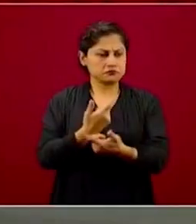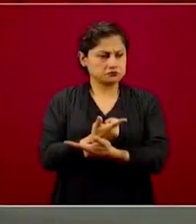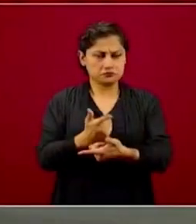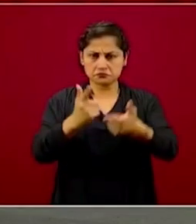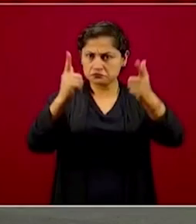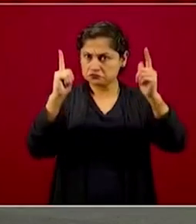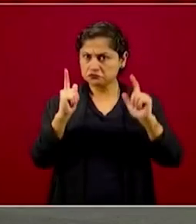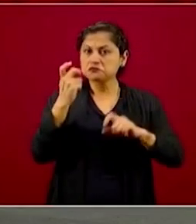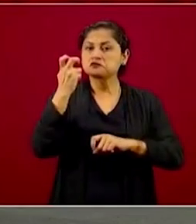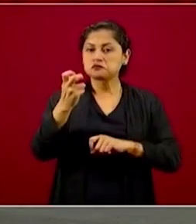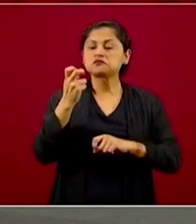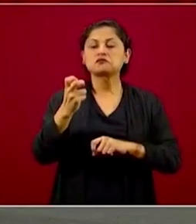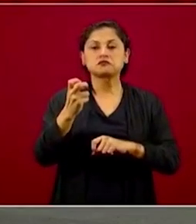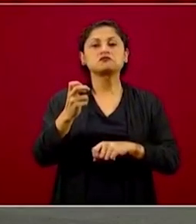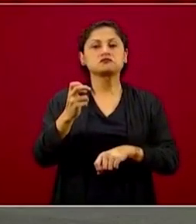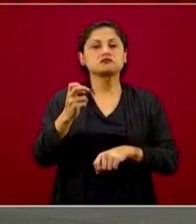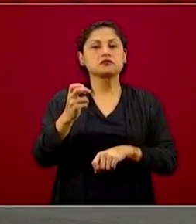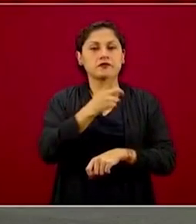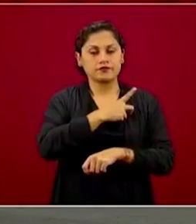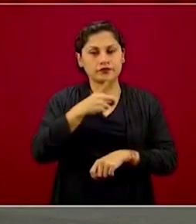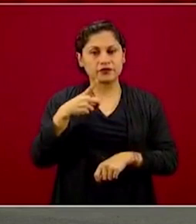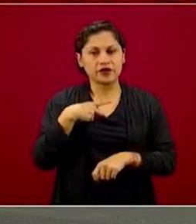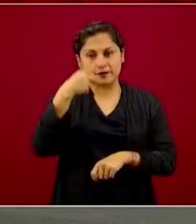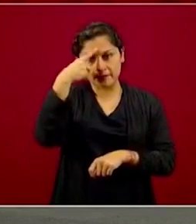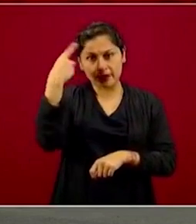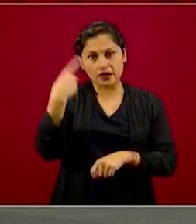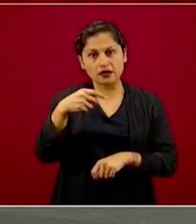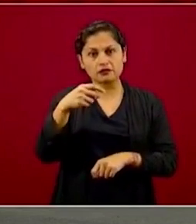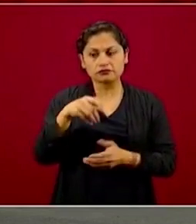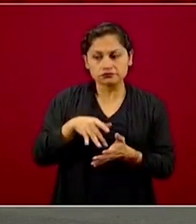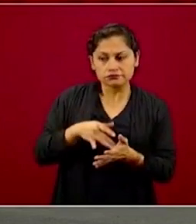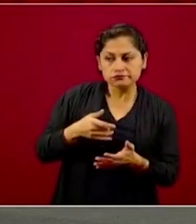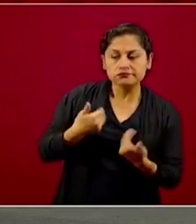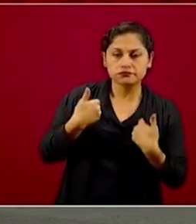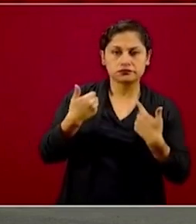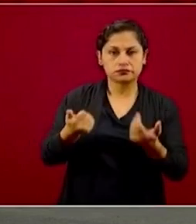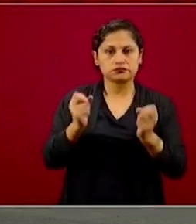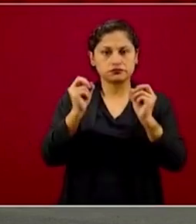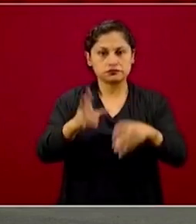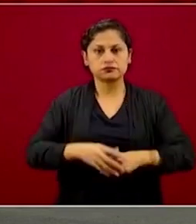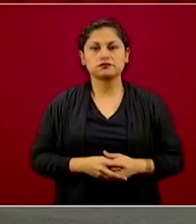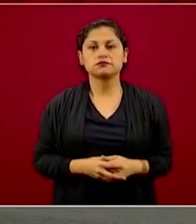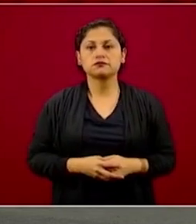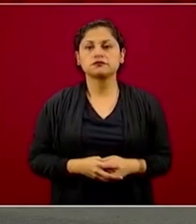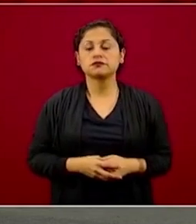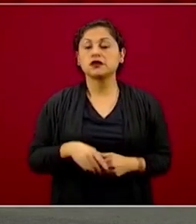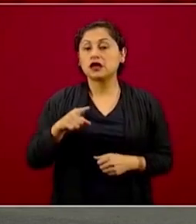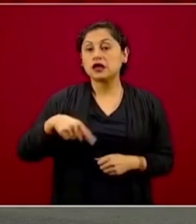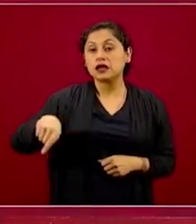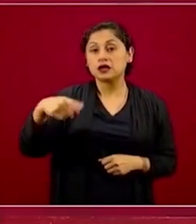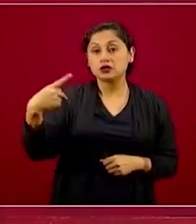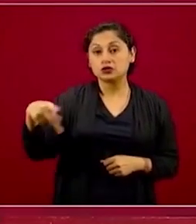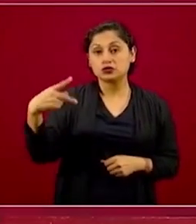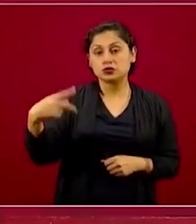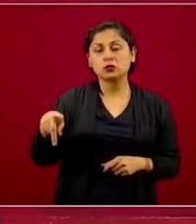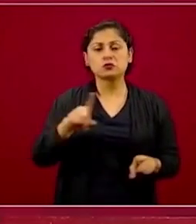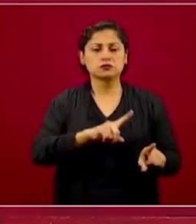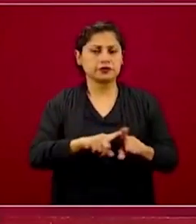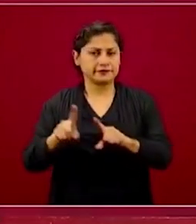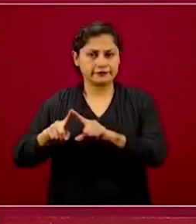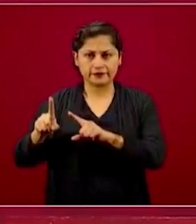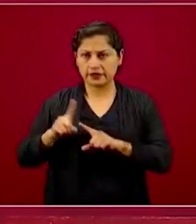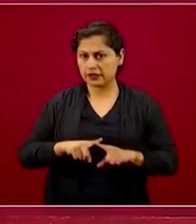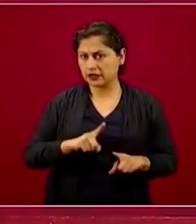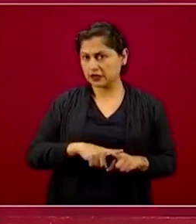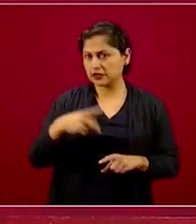exista la libertad para que eso pueda ocurrir. Las inquietudes específicas son mixtas, justamente como